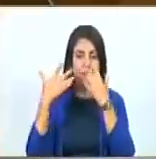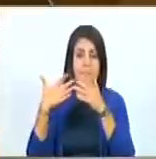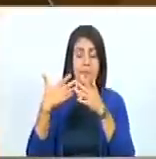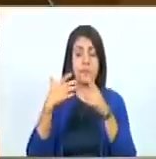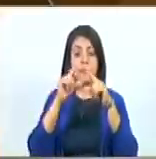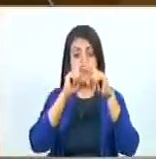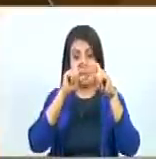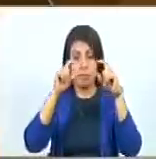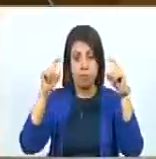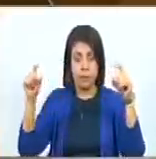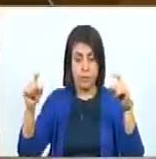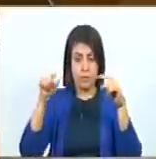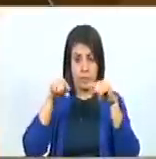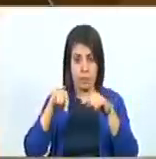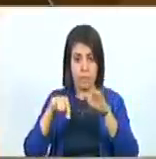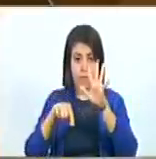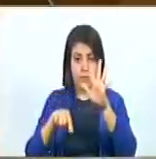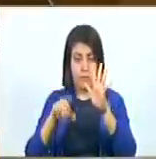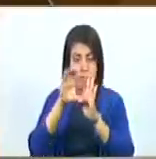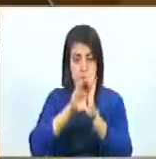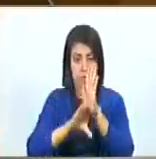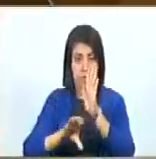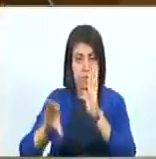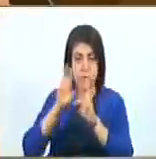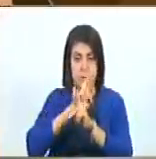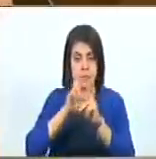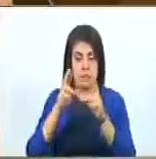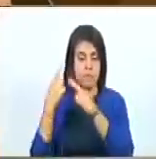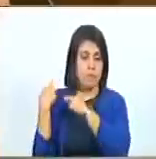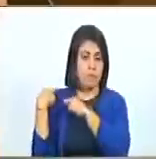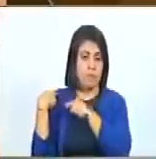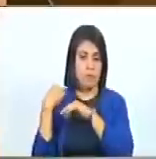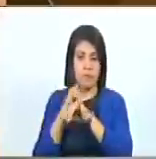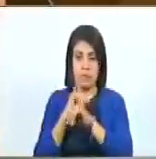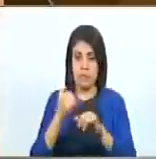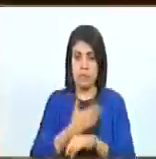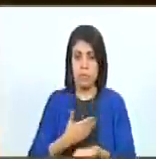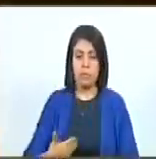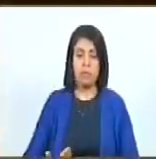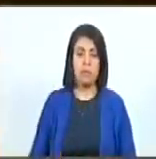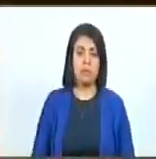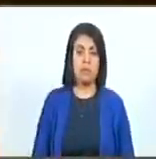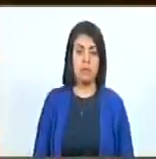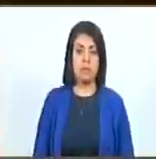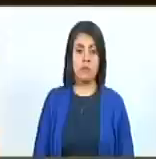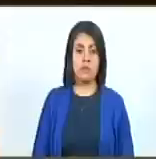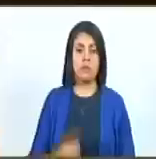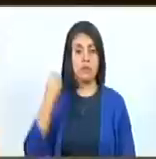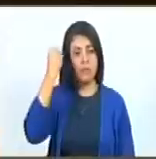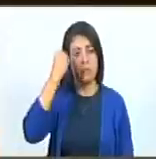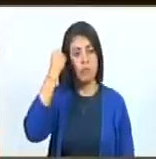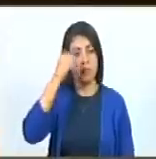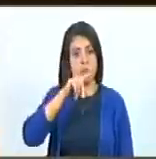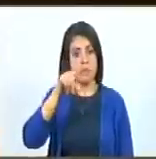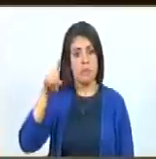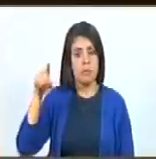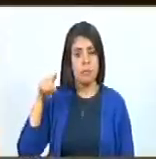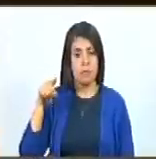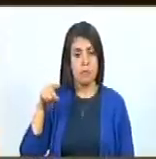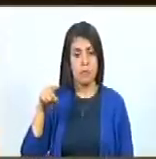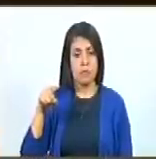siguiente manera. Acápite, capítulo quinto de las responsabilidades. Esto, presidente. En consideración el acápite.